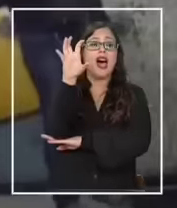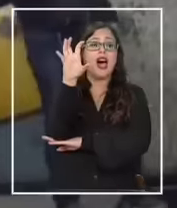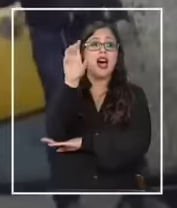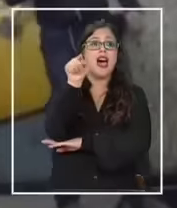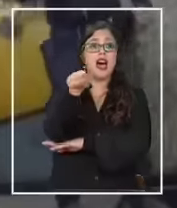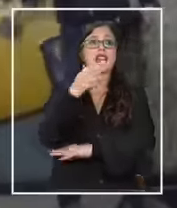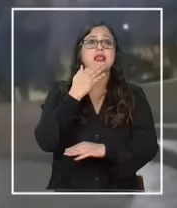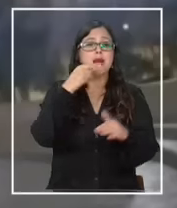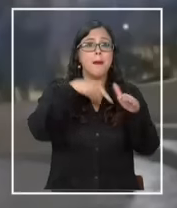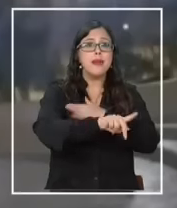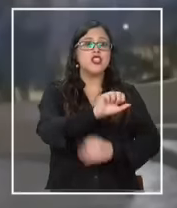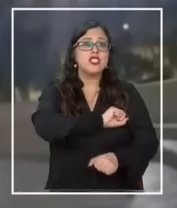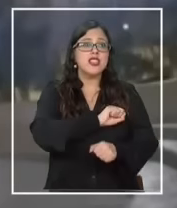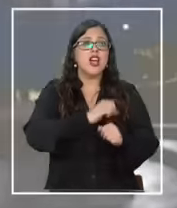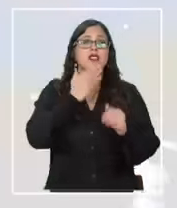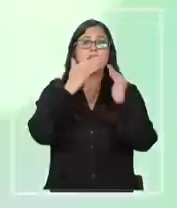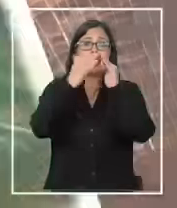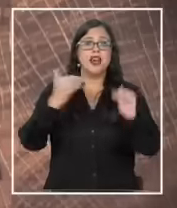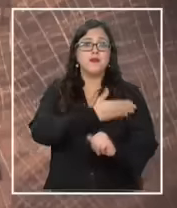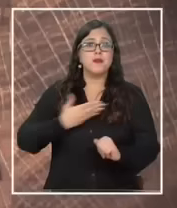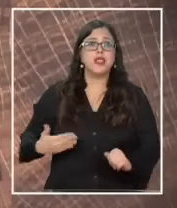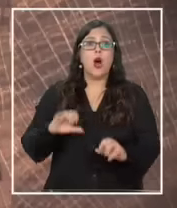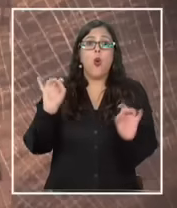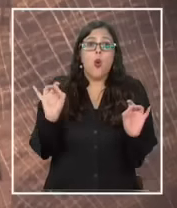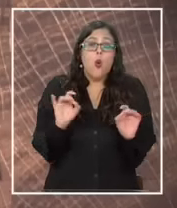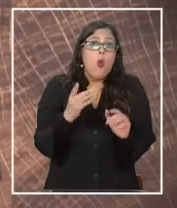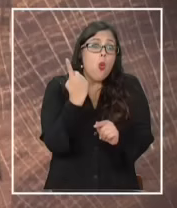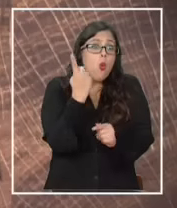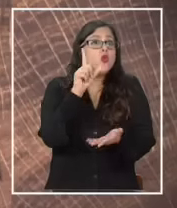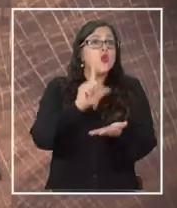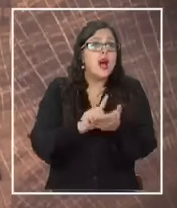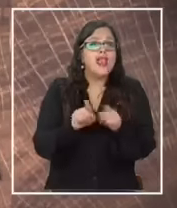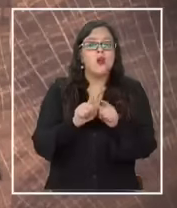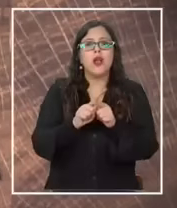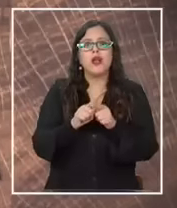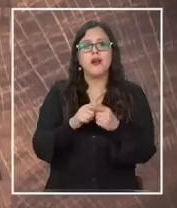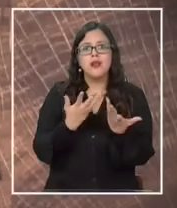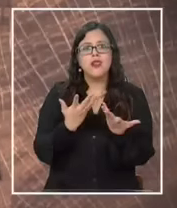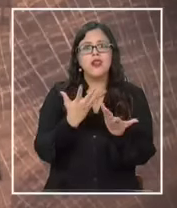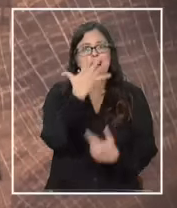de Santiago y en La Moneda aunque hubo un lugar que robó su corazón